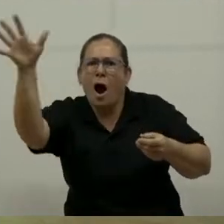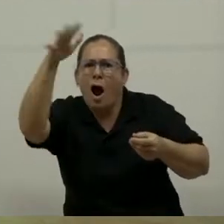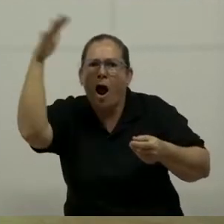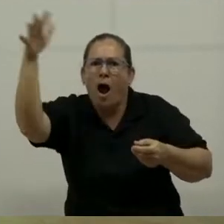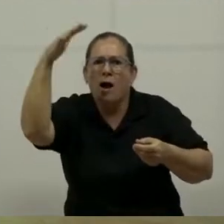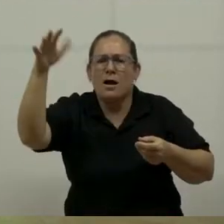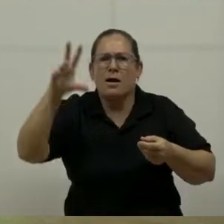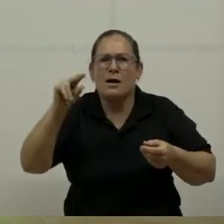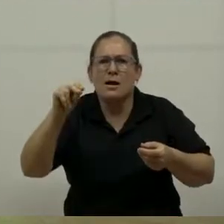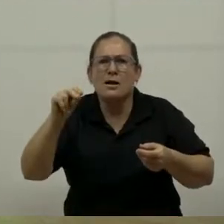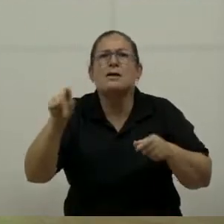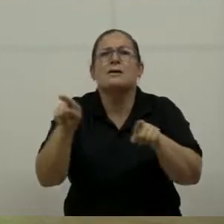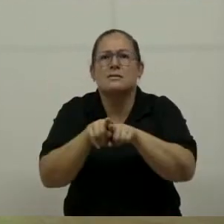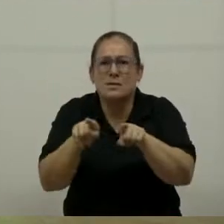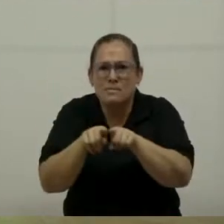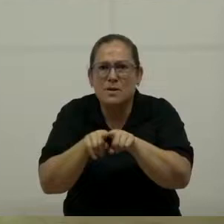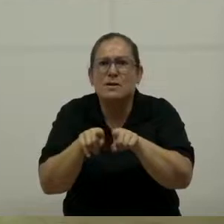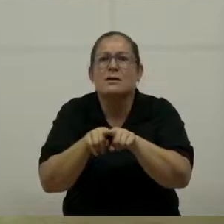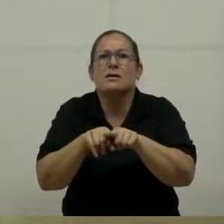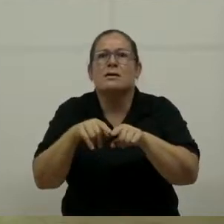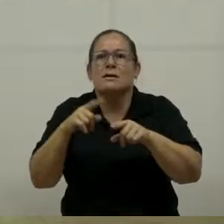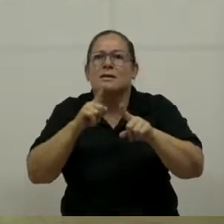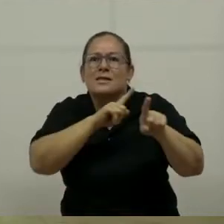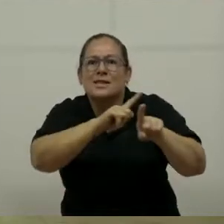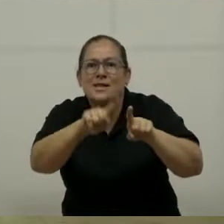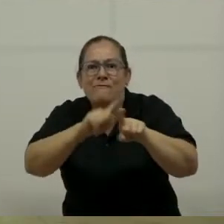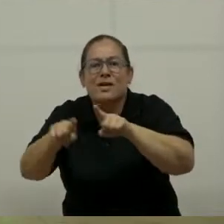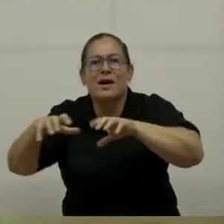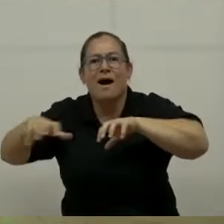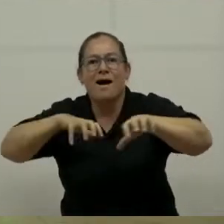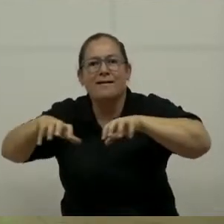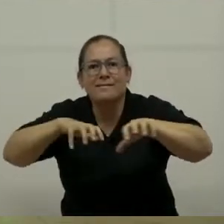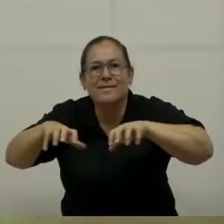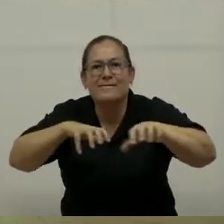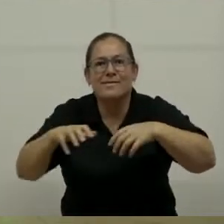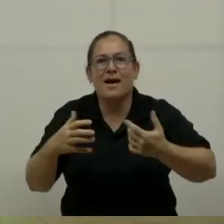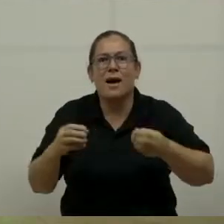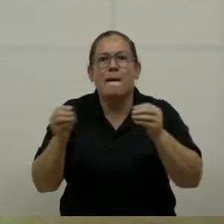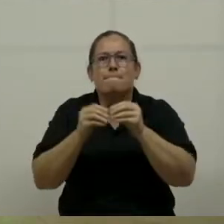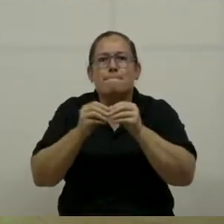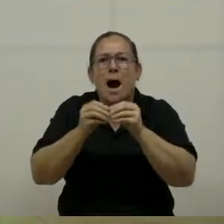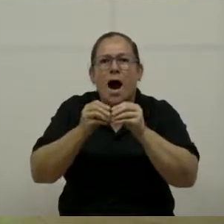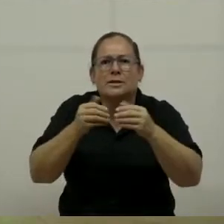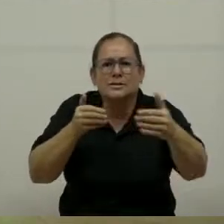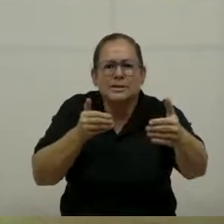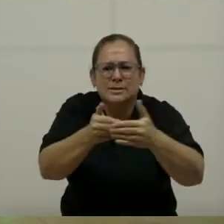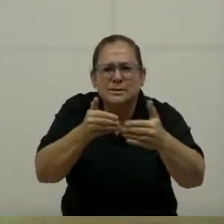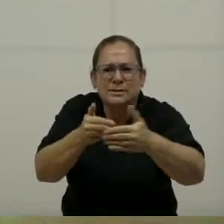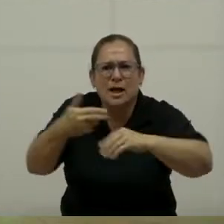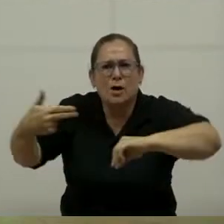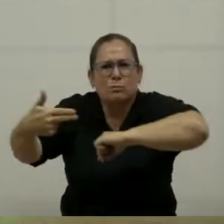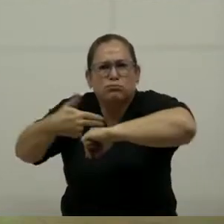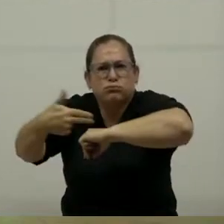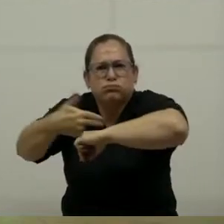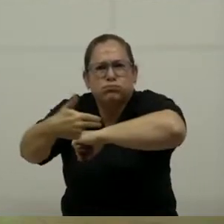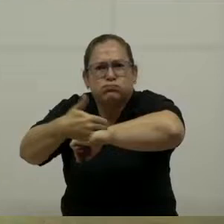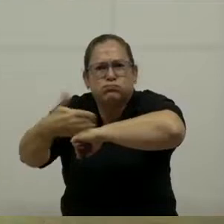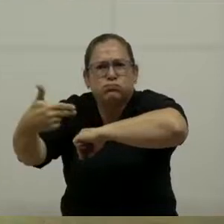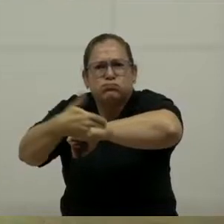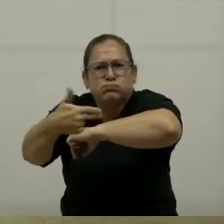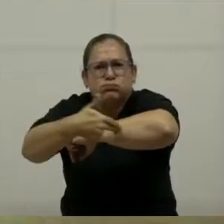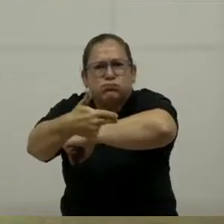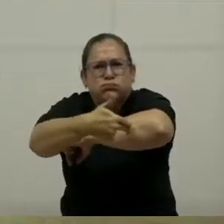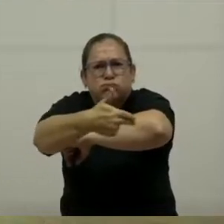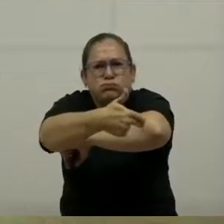atracaderos, tiene que ver con una serie de actividades y con las marinas. Con nuestros puertos también. Con los puertos,